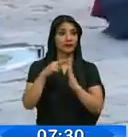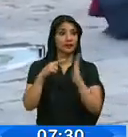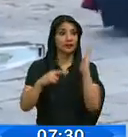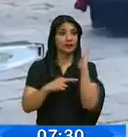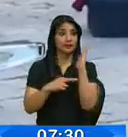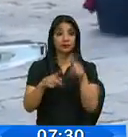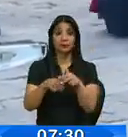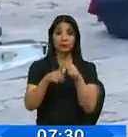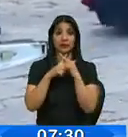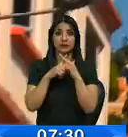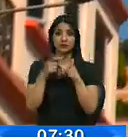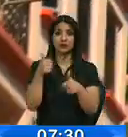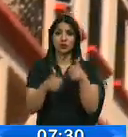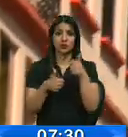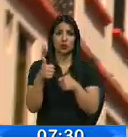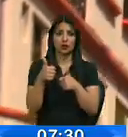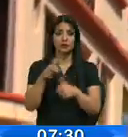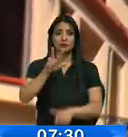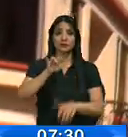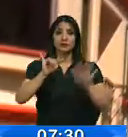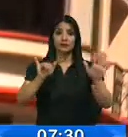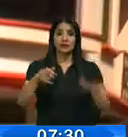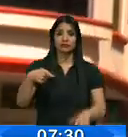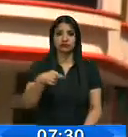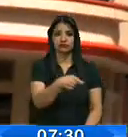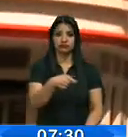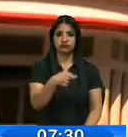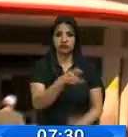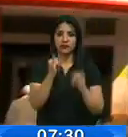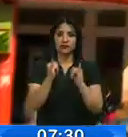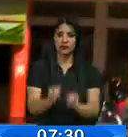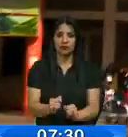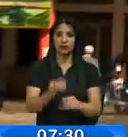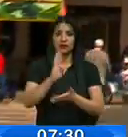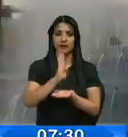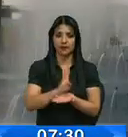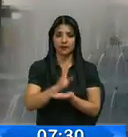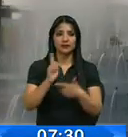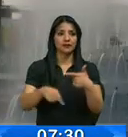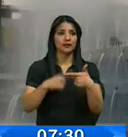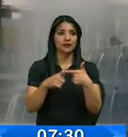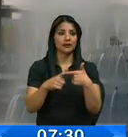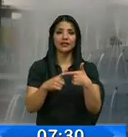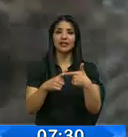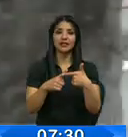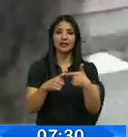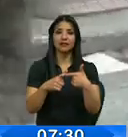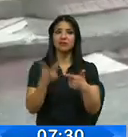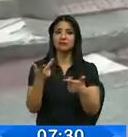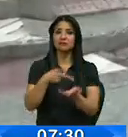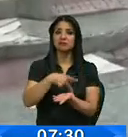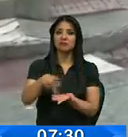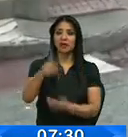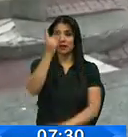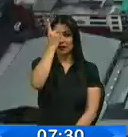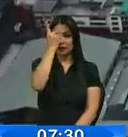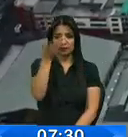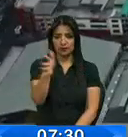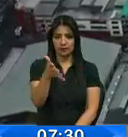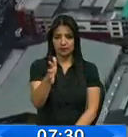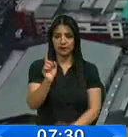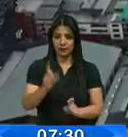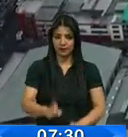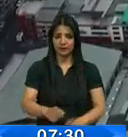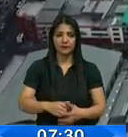quirografario son tener 36 aportaciones individuales a la seguridad social y no contar con obligaciones pendientes con la institución.